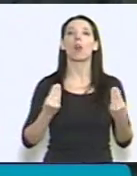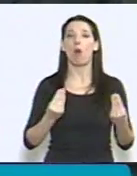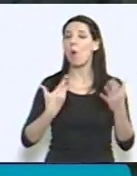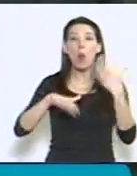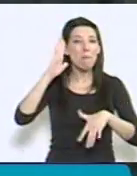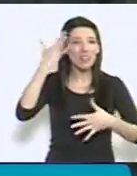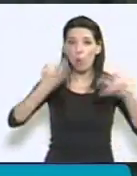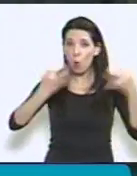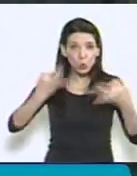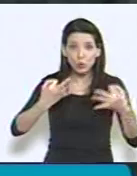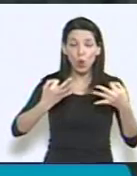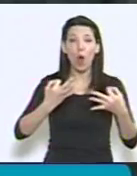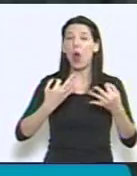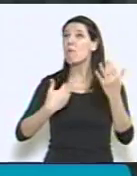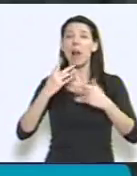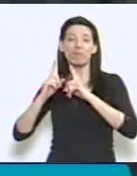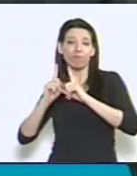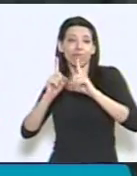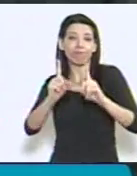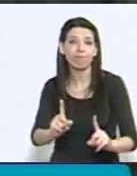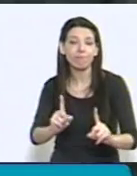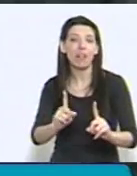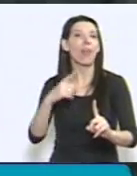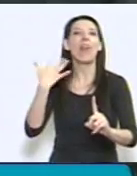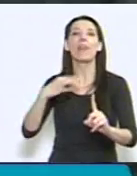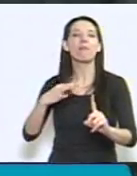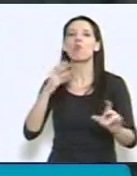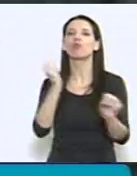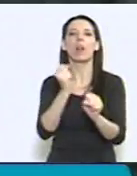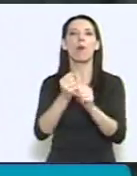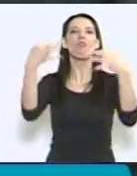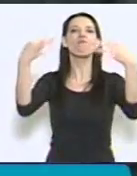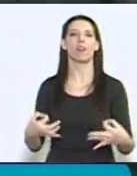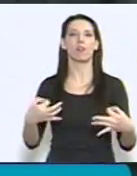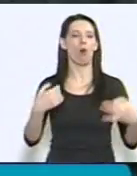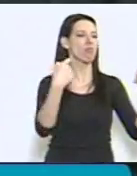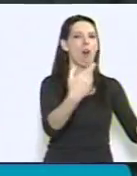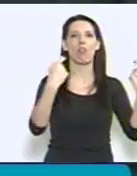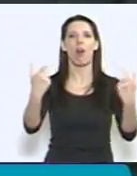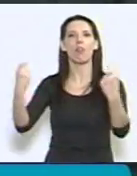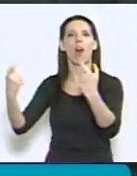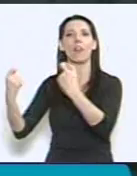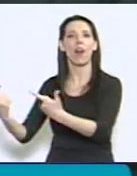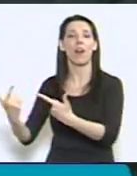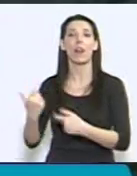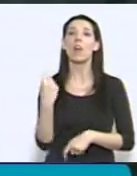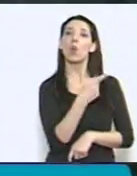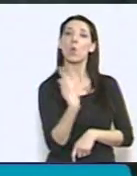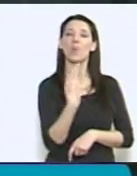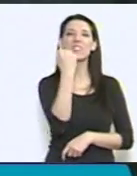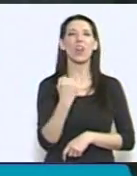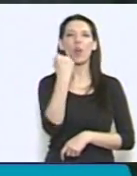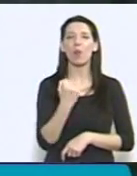justo y perdurable de todos es generar trabajo digno. Y nuestra economía claramente ha